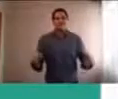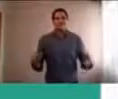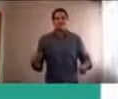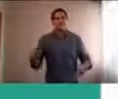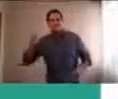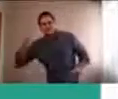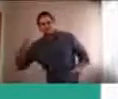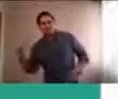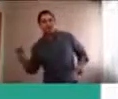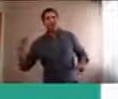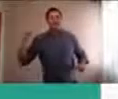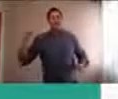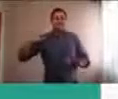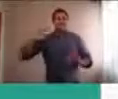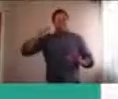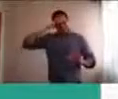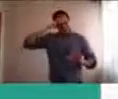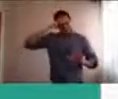domésticos.